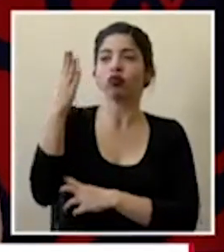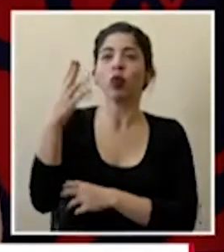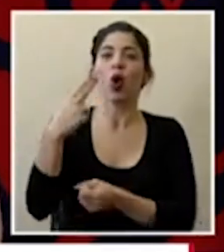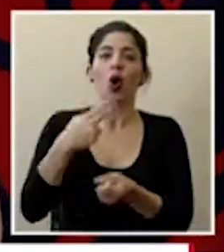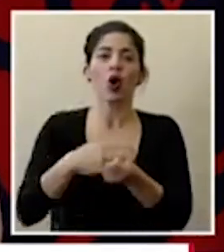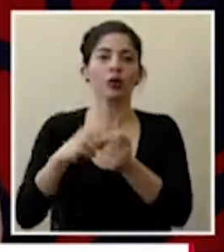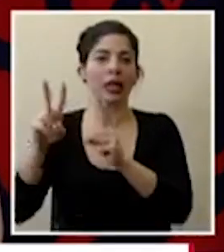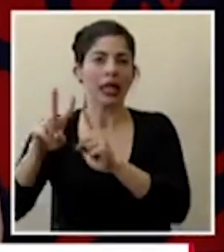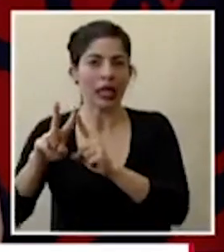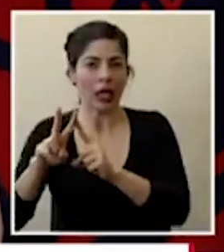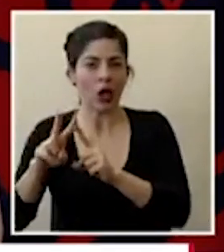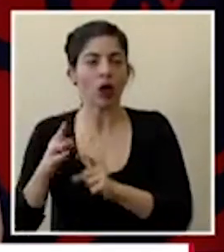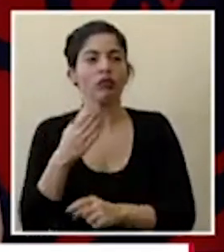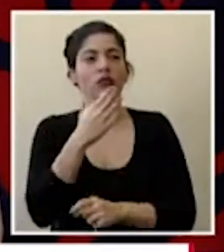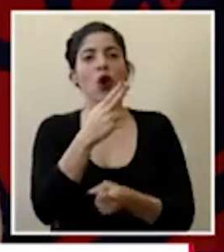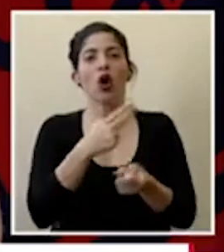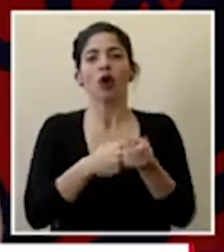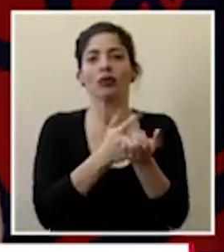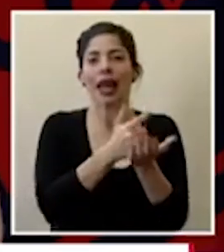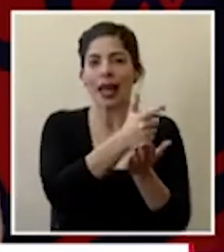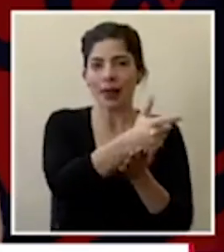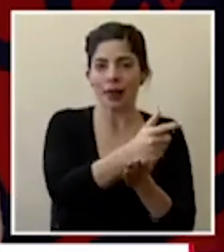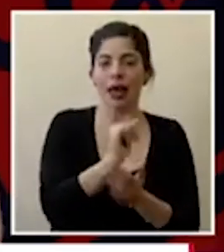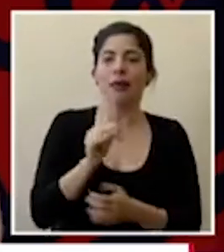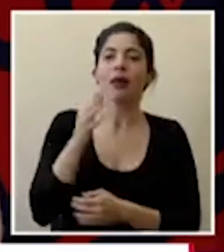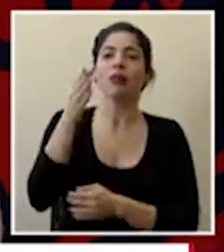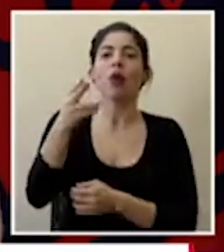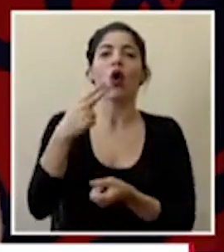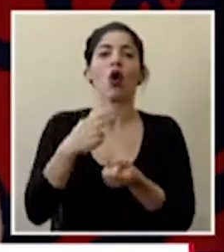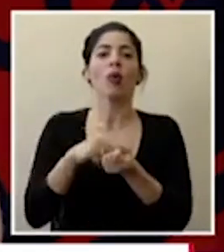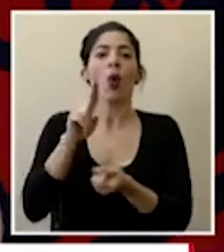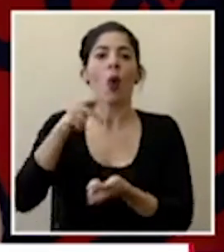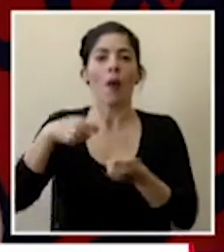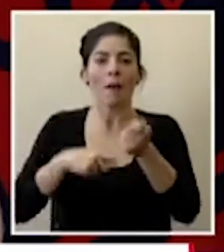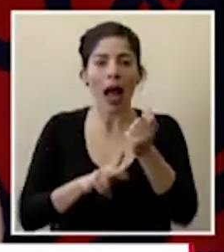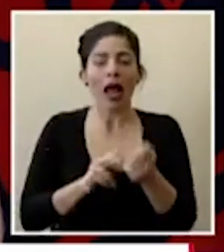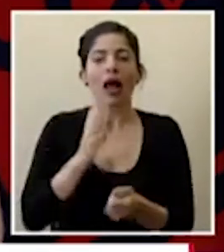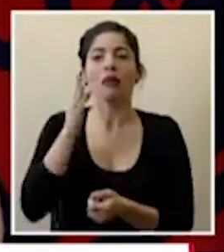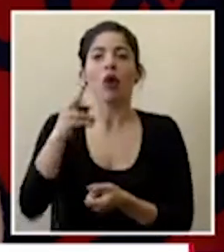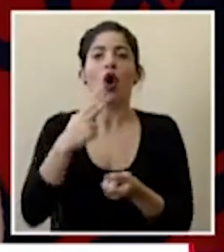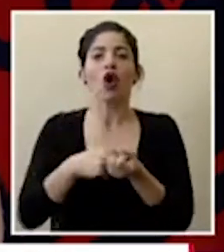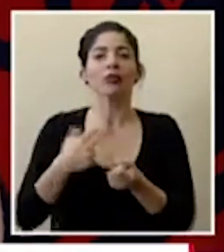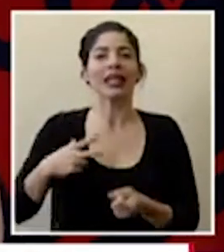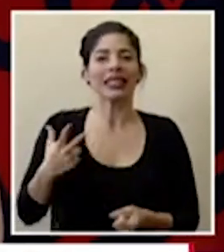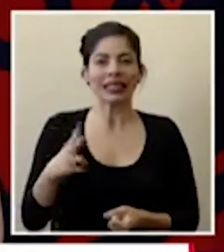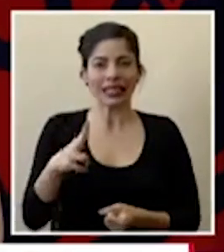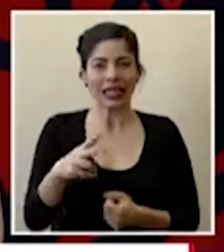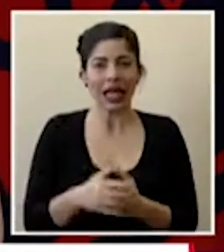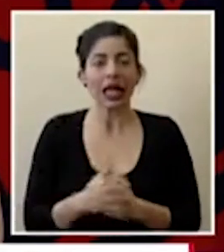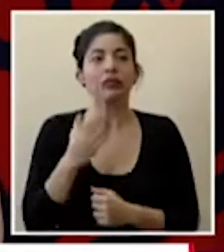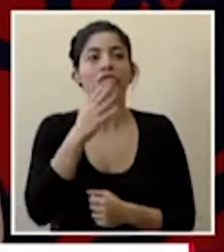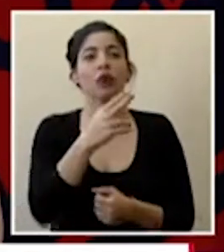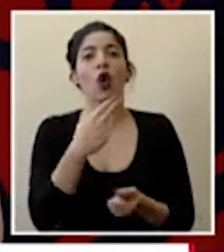nicoya al hospital de liberia también al hospital de upala al hospital de los chiles el martes fuimos al hospital de turrialba y al hospital de